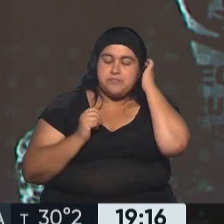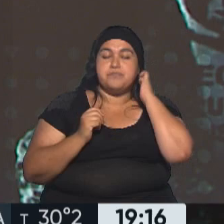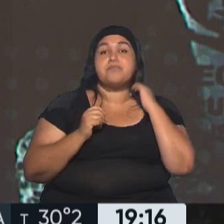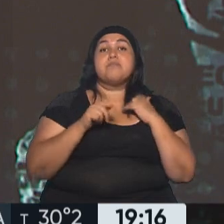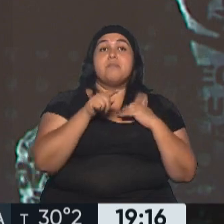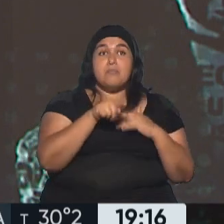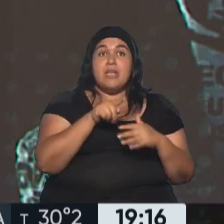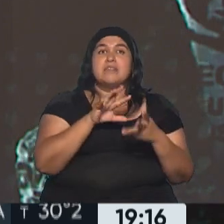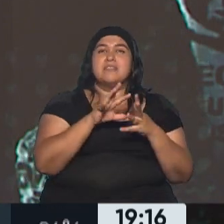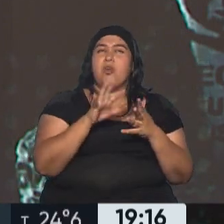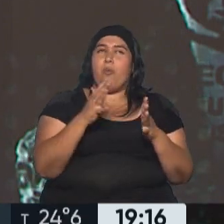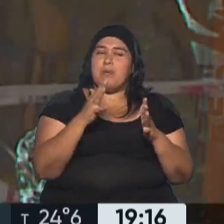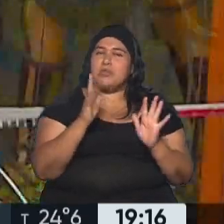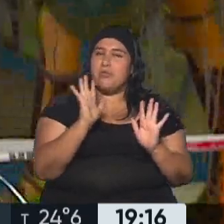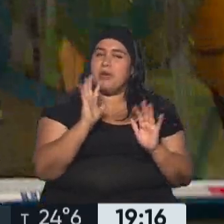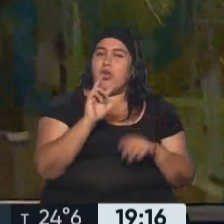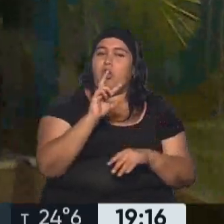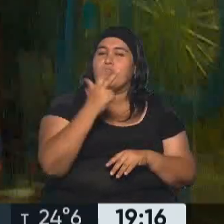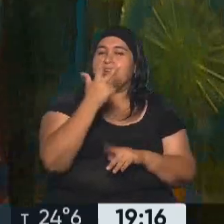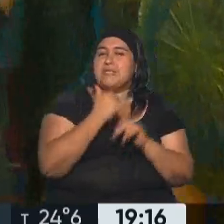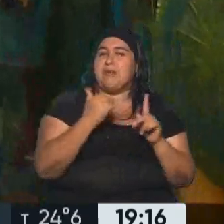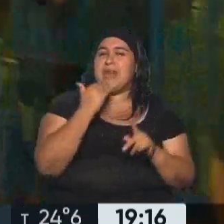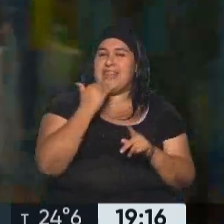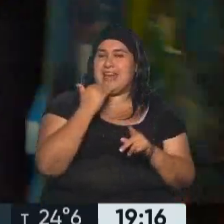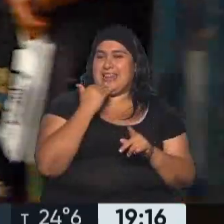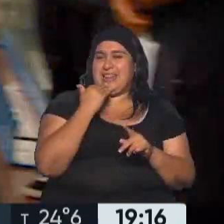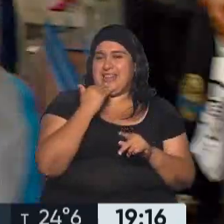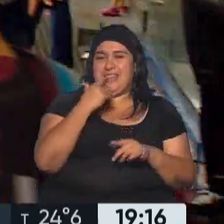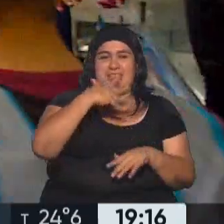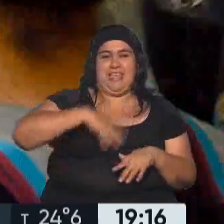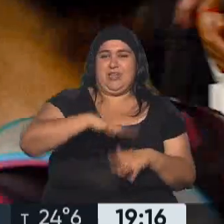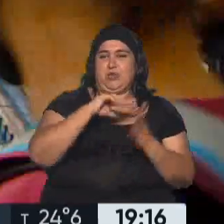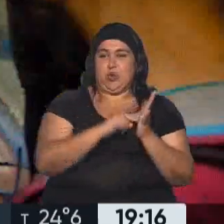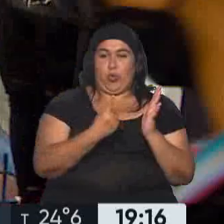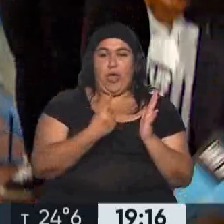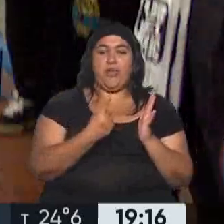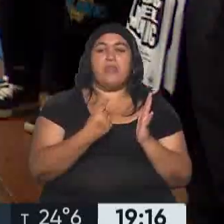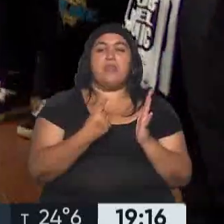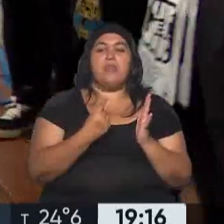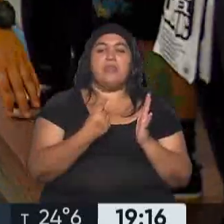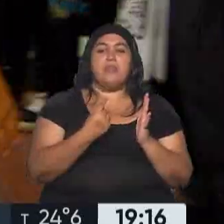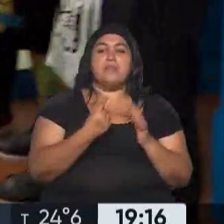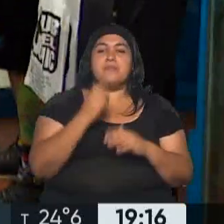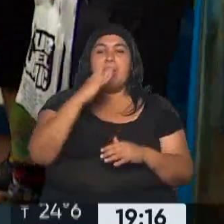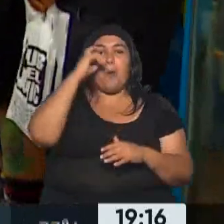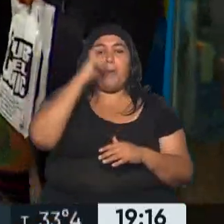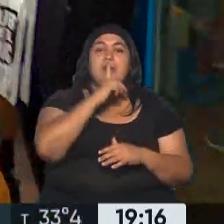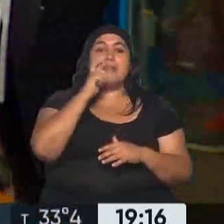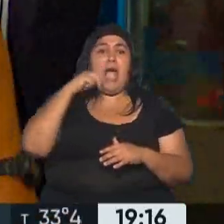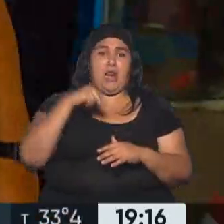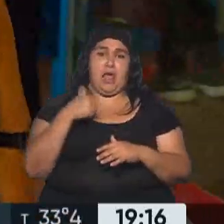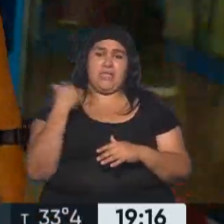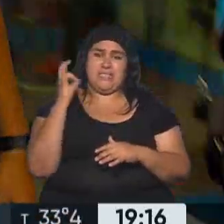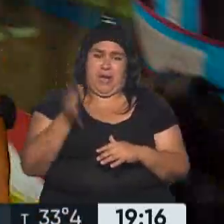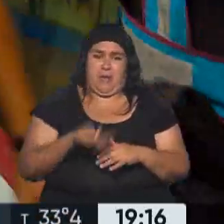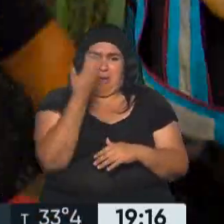Esto pasaba a las 3 y media de la tarde, ya en el ámbito de la ciudad de Buenos Aires. Una vetiana que ya sabíamos que estaba bien,